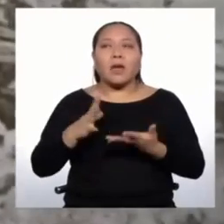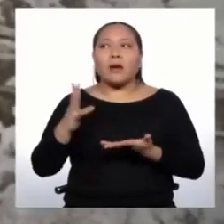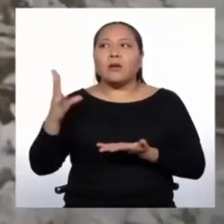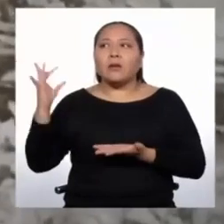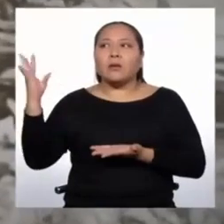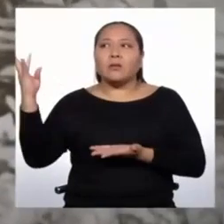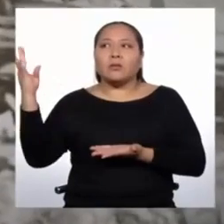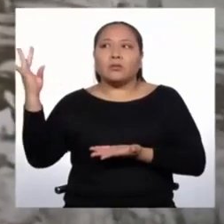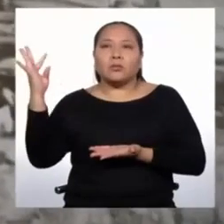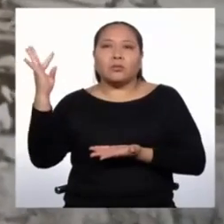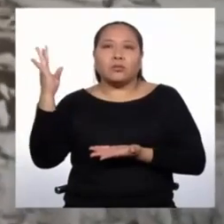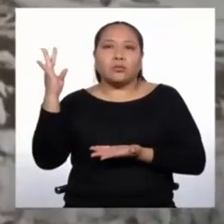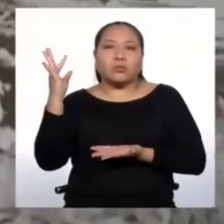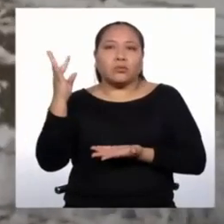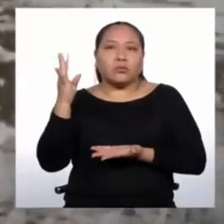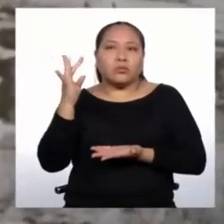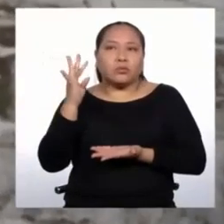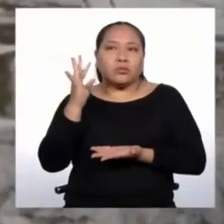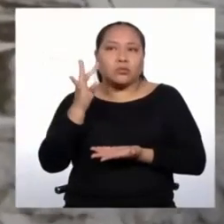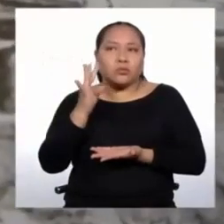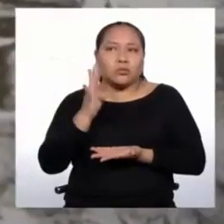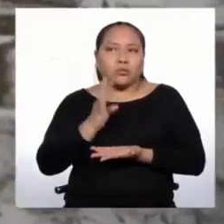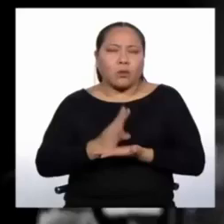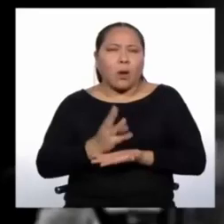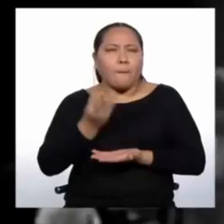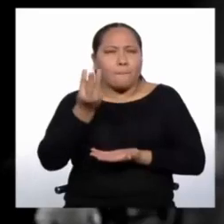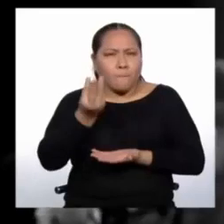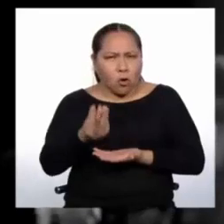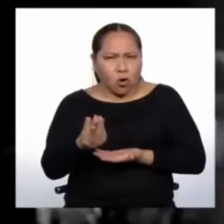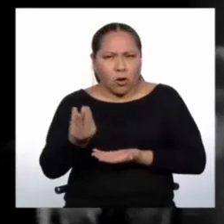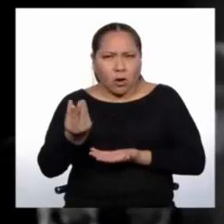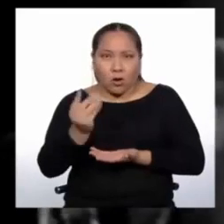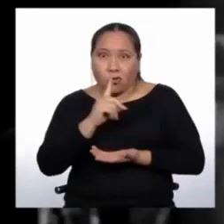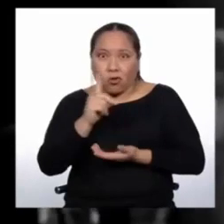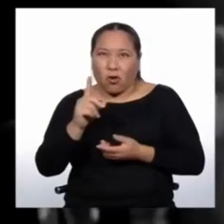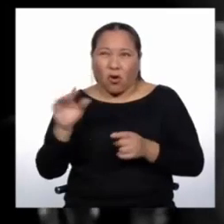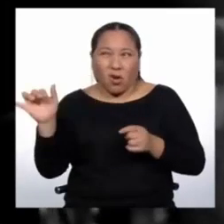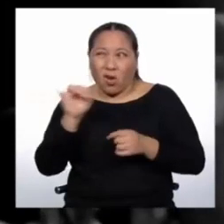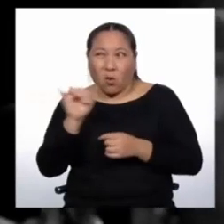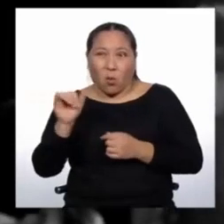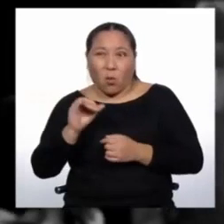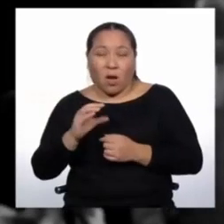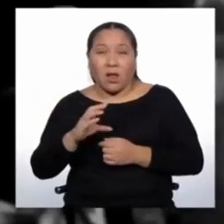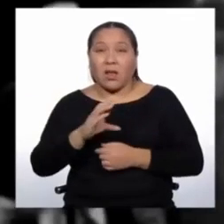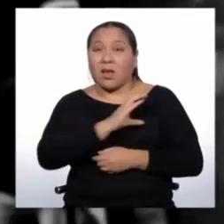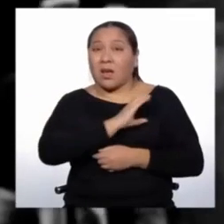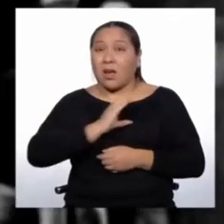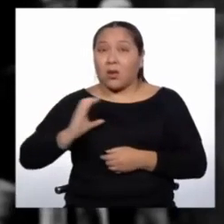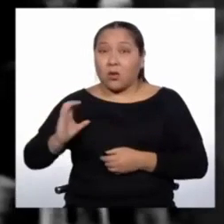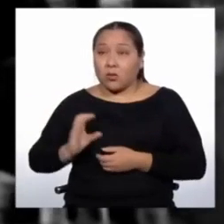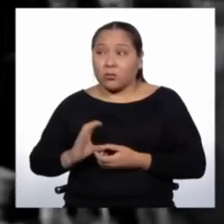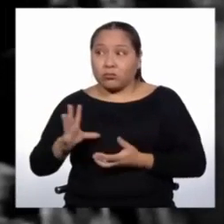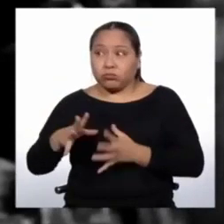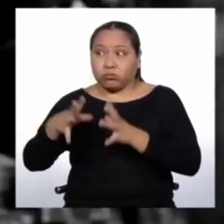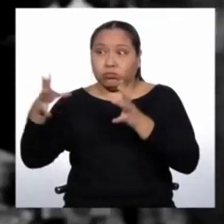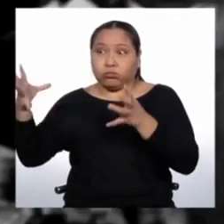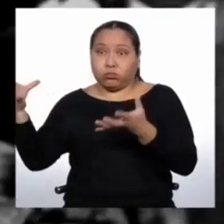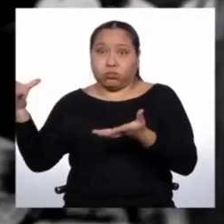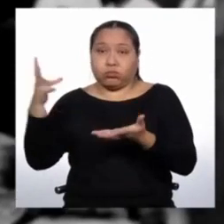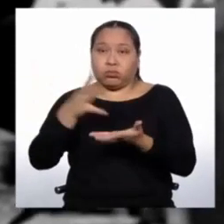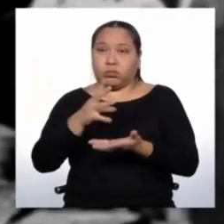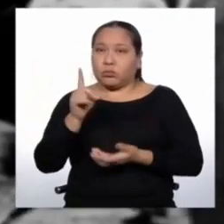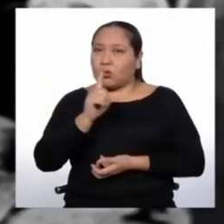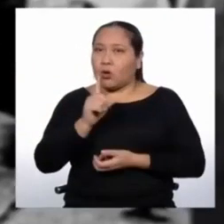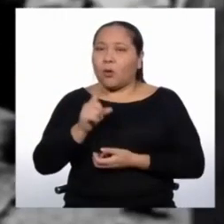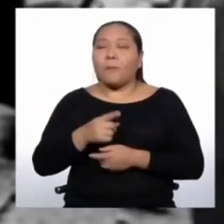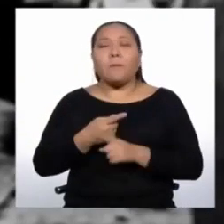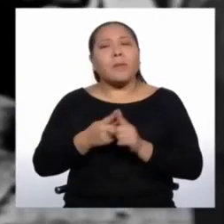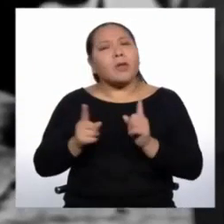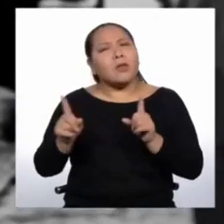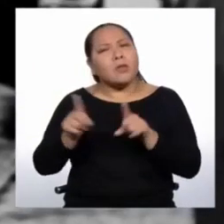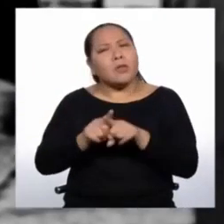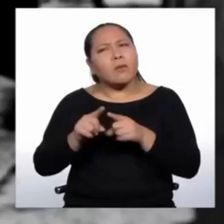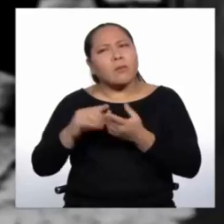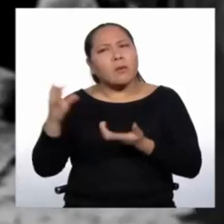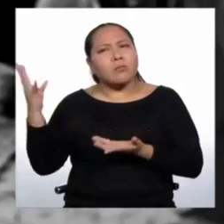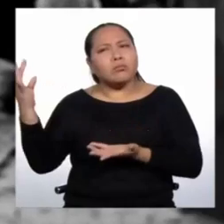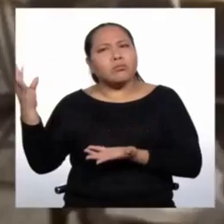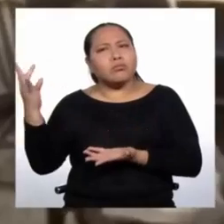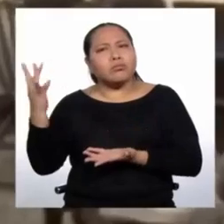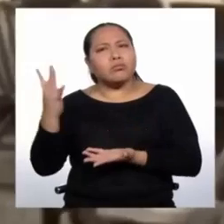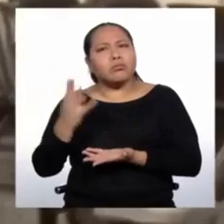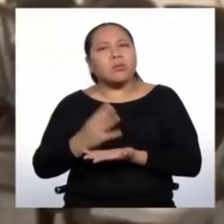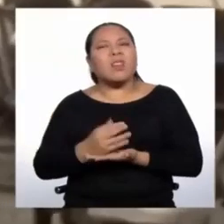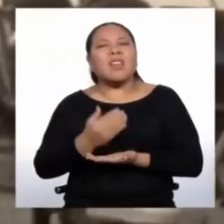significativa, no tan numerosa como la China, pero sí muy importante. Nos referimos a la inmigración